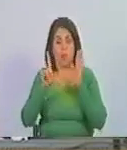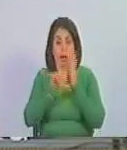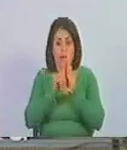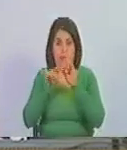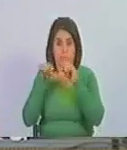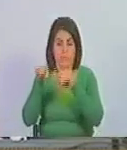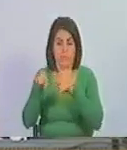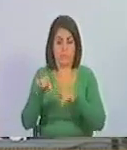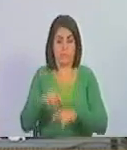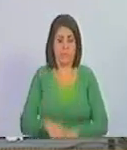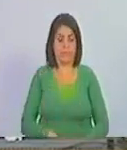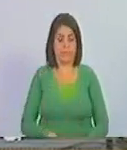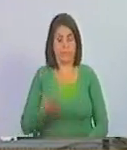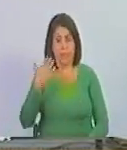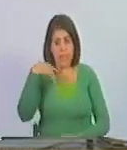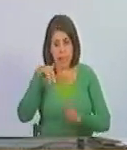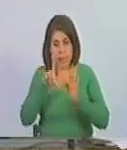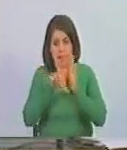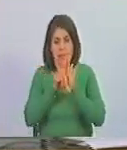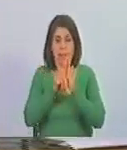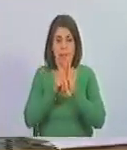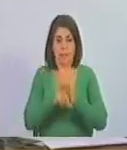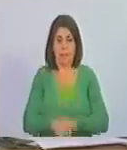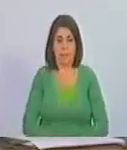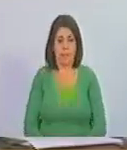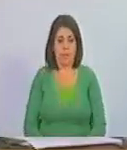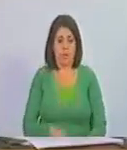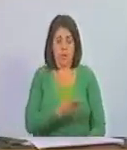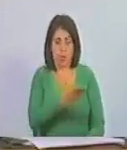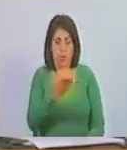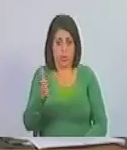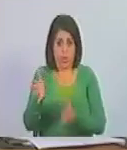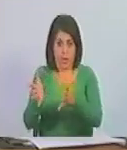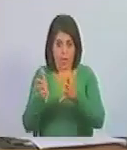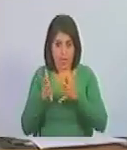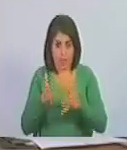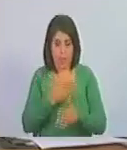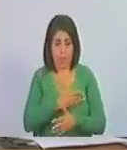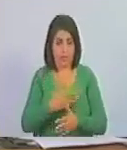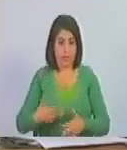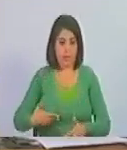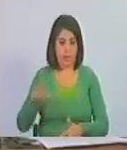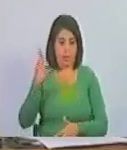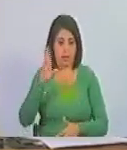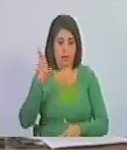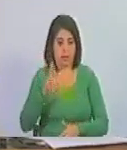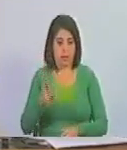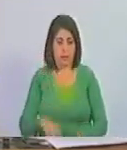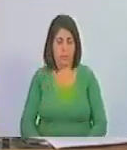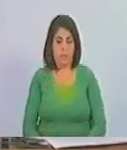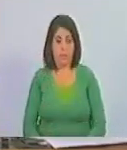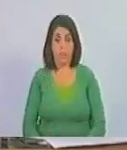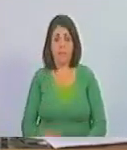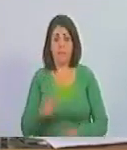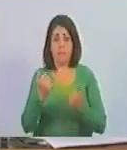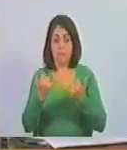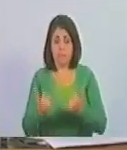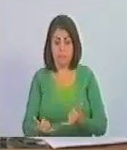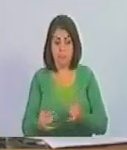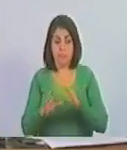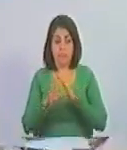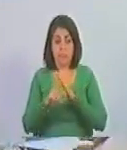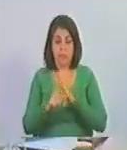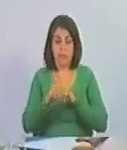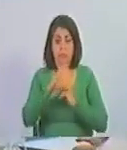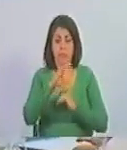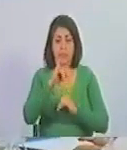negadísimo de que ustedes ganaran alguna vez la presidencia de la república resulta que ya se habrán robado